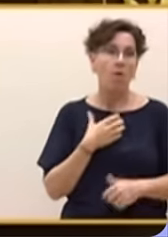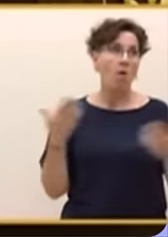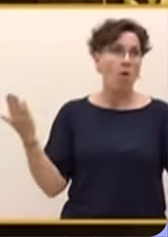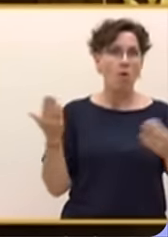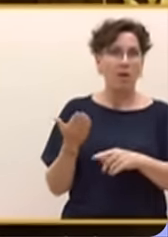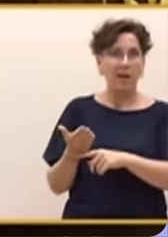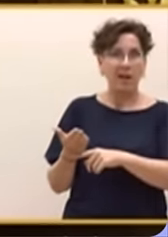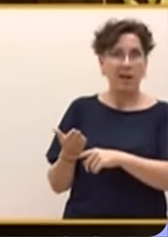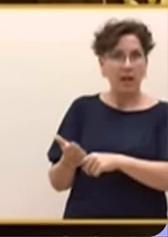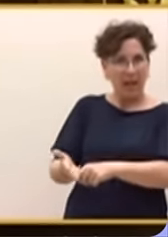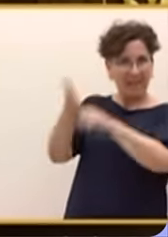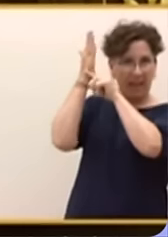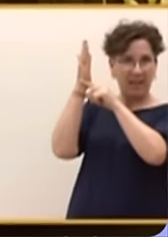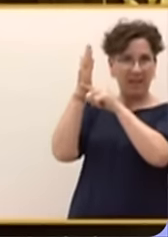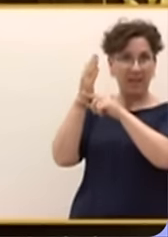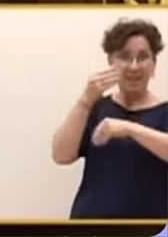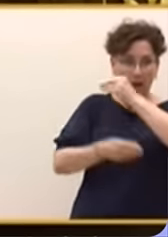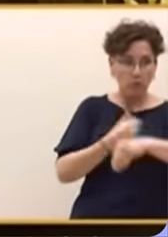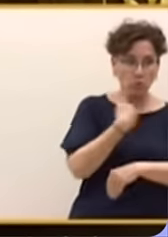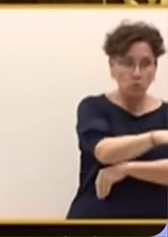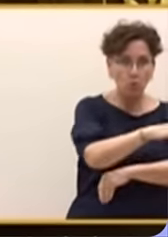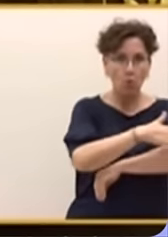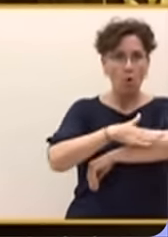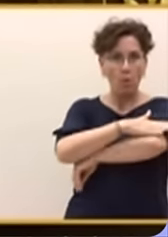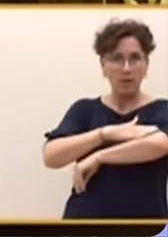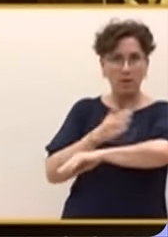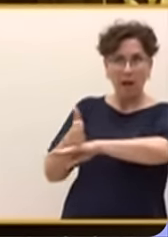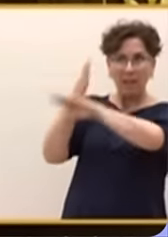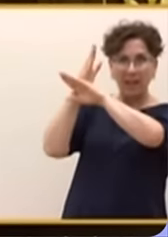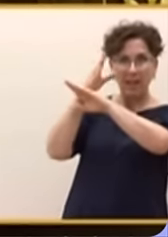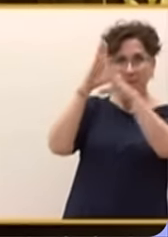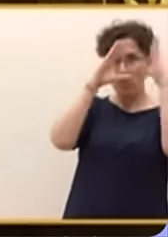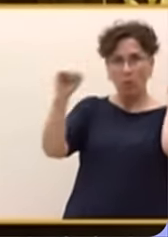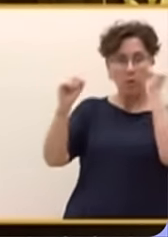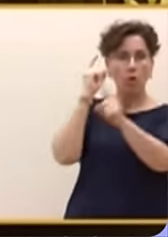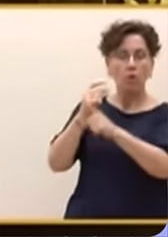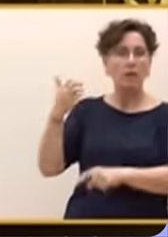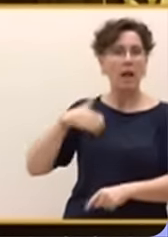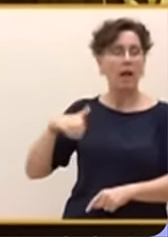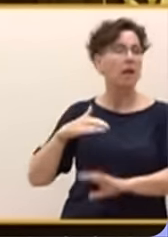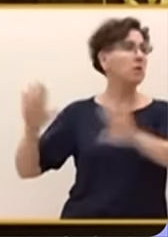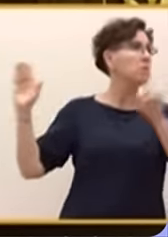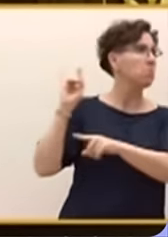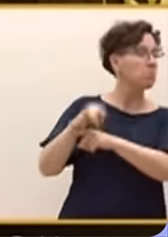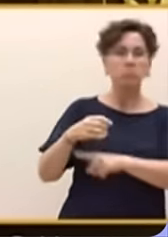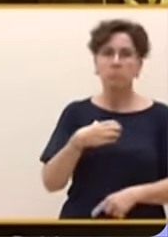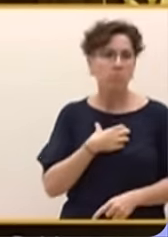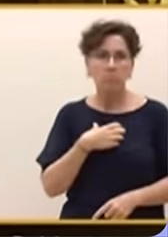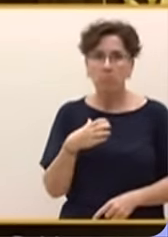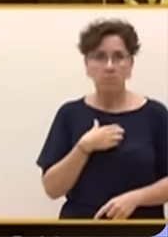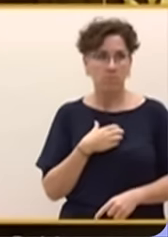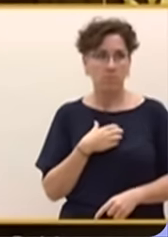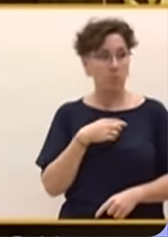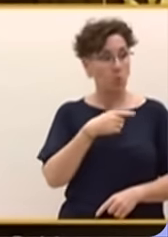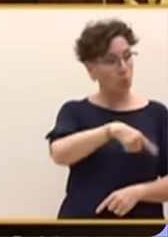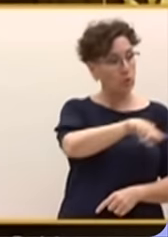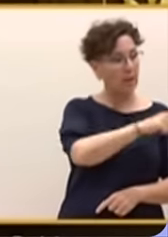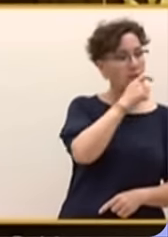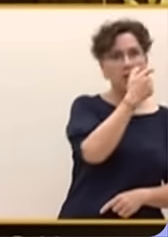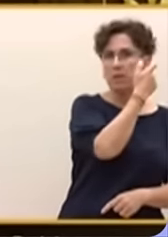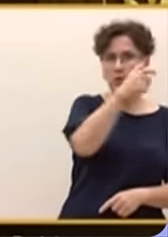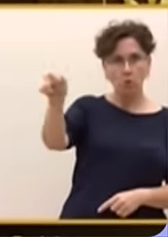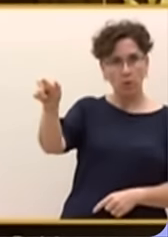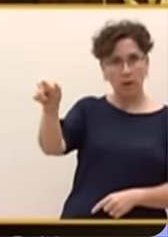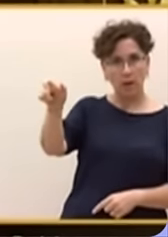diplomático lanzado por su gobierno contra Argentina. ¿Qué es una operación de manual? Ustedes insultan al